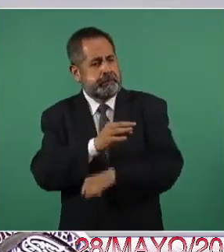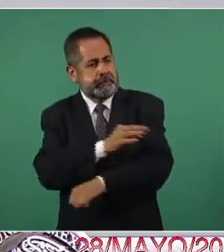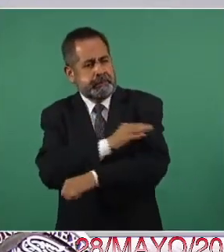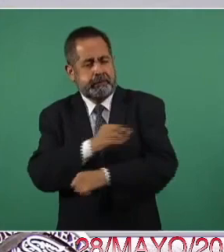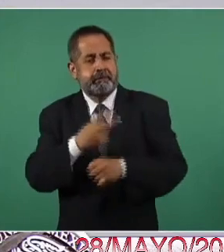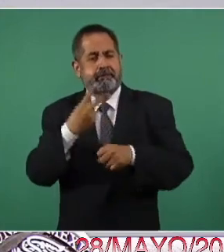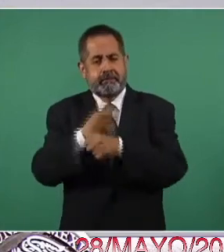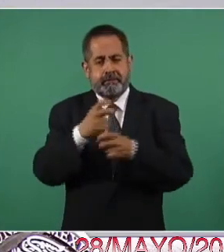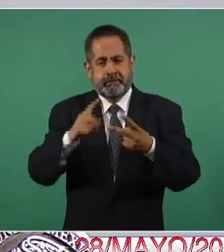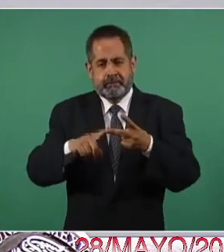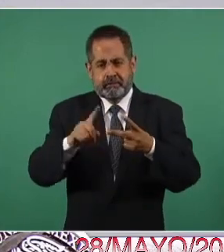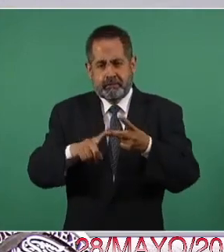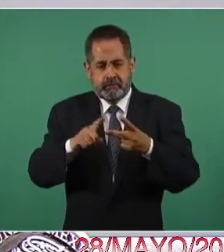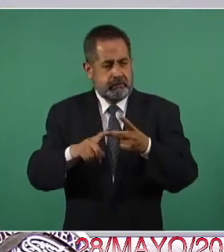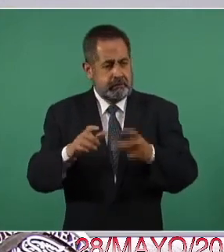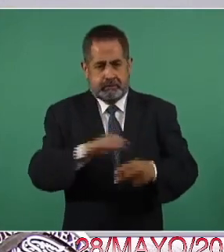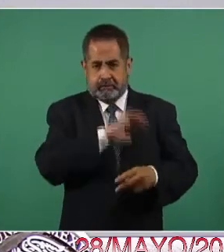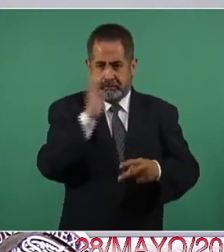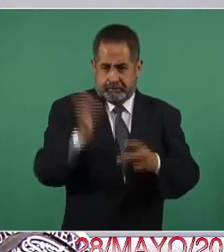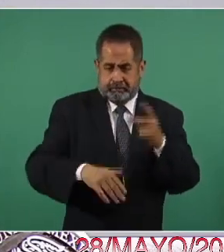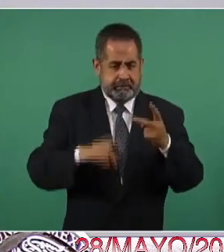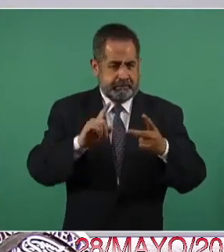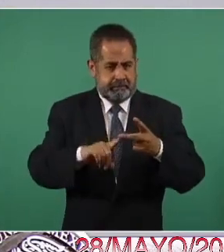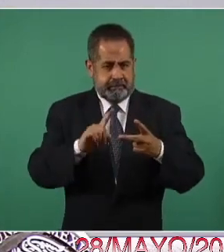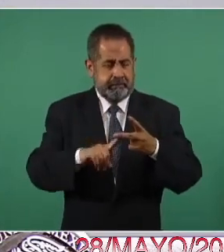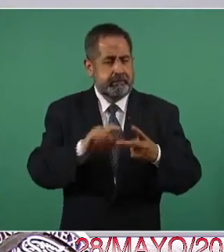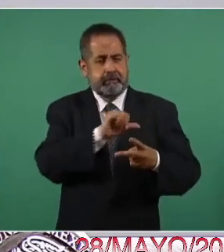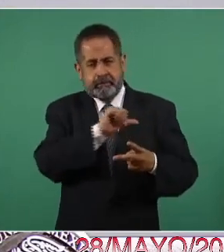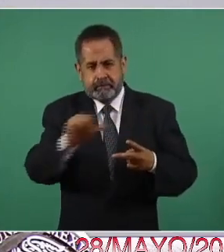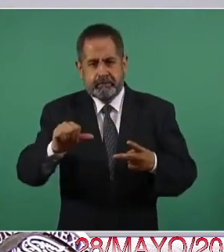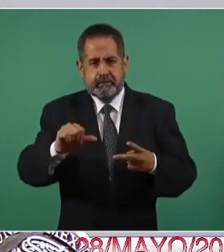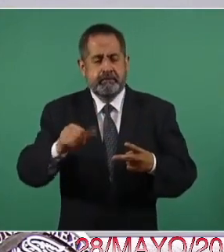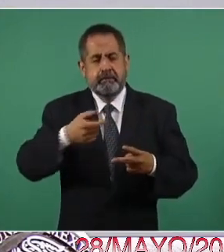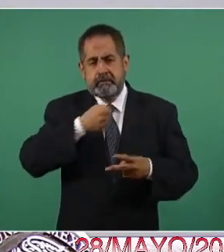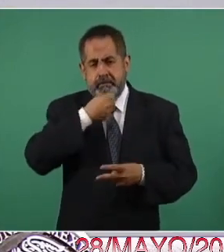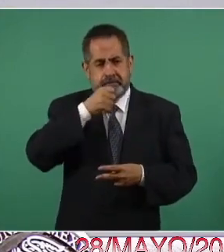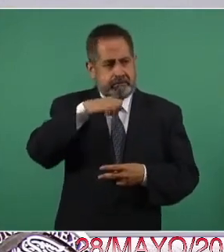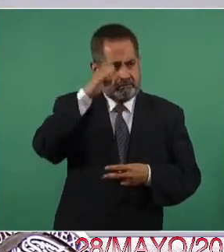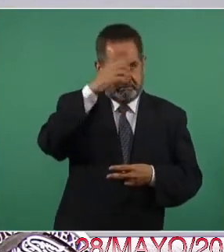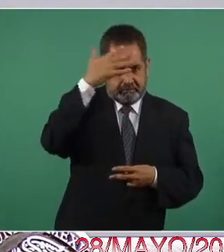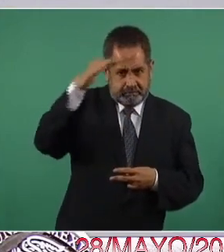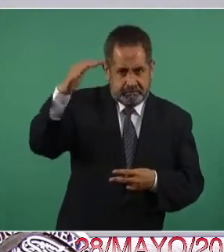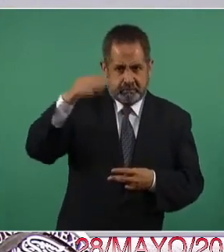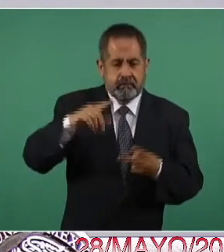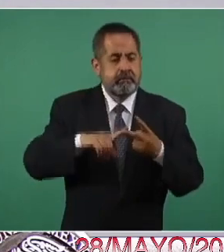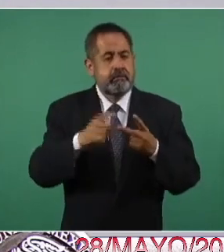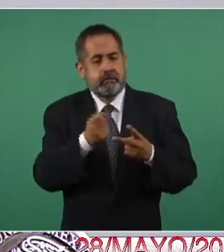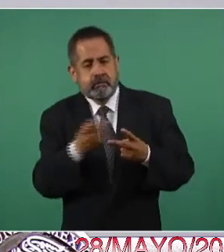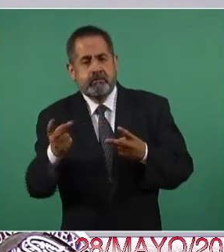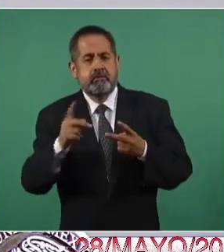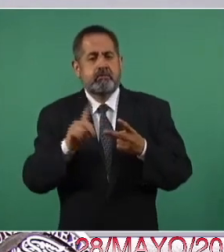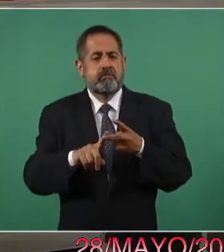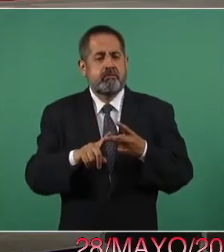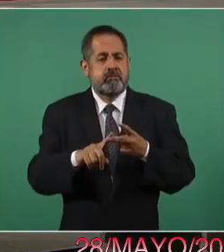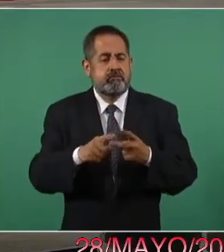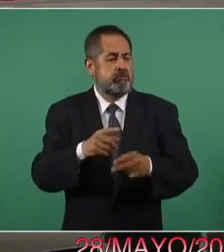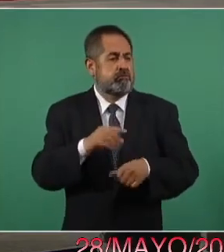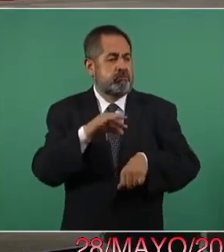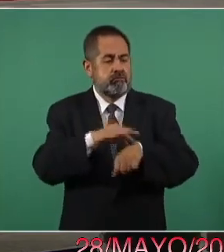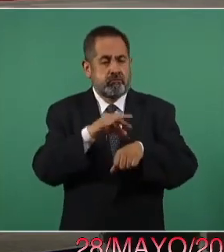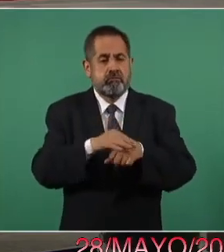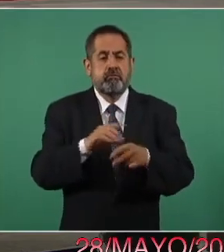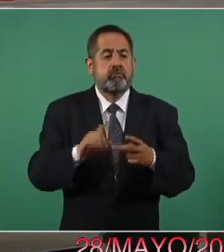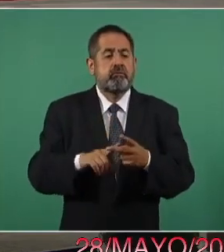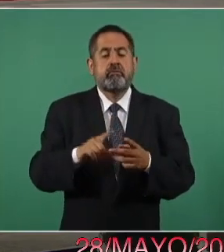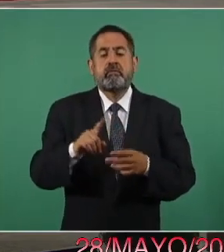las segundas dosis para terminar ahora sí las segundas dosis del personal adulto mayor y también algo de personal de salud. Y en